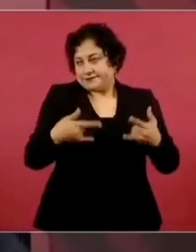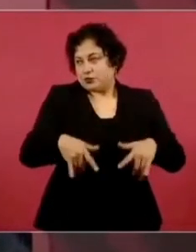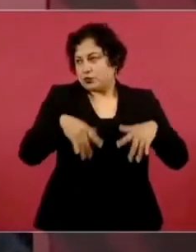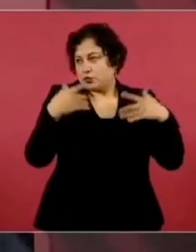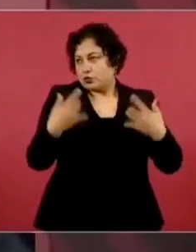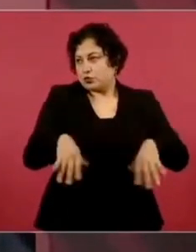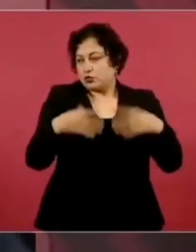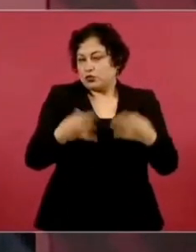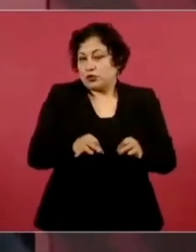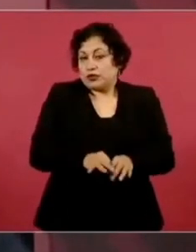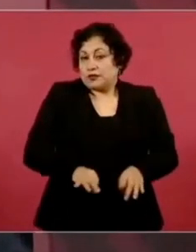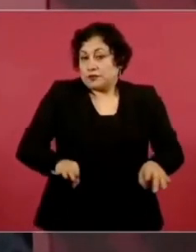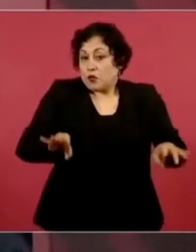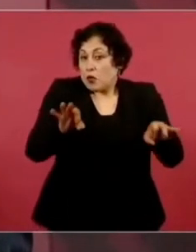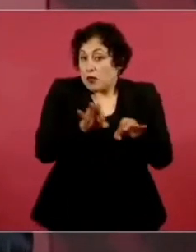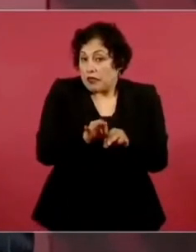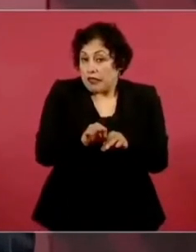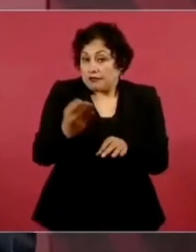tiempos.